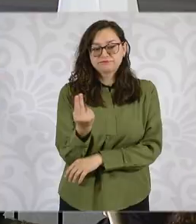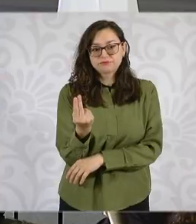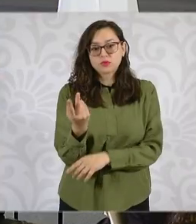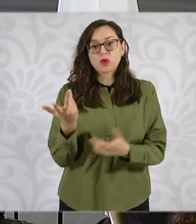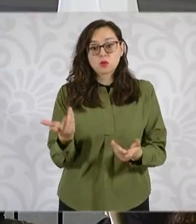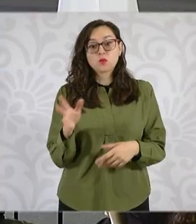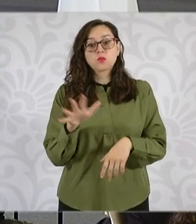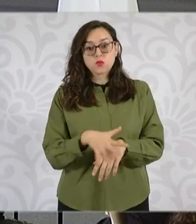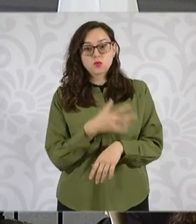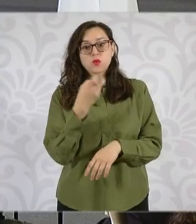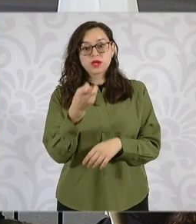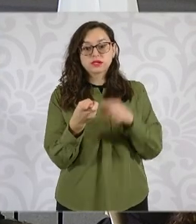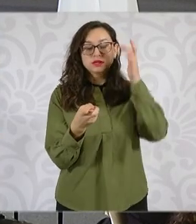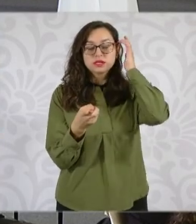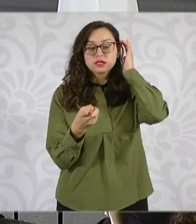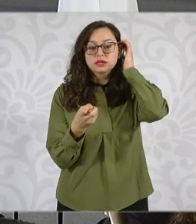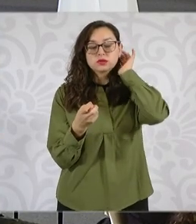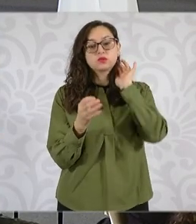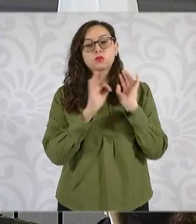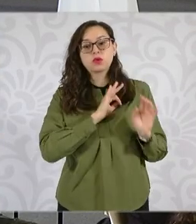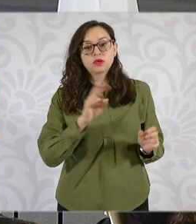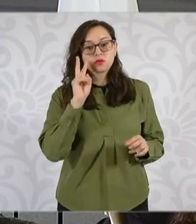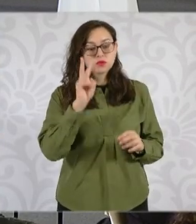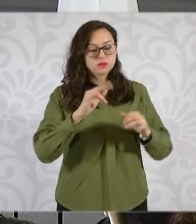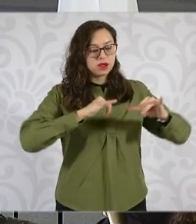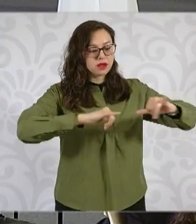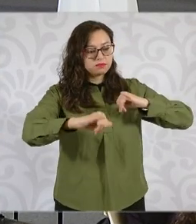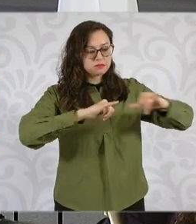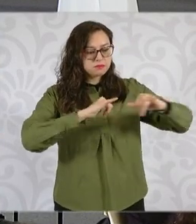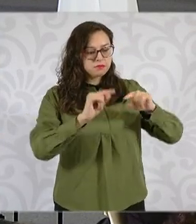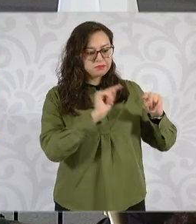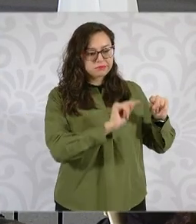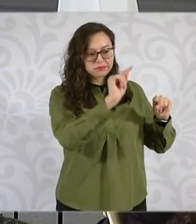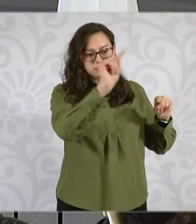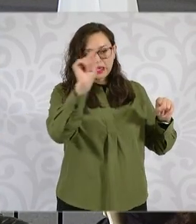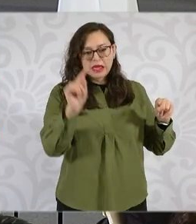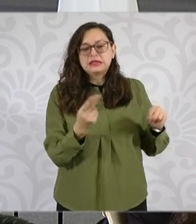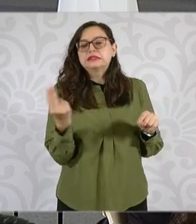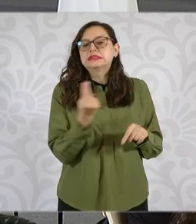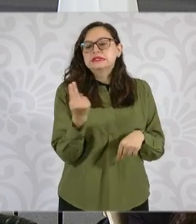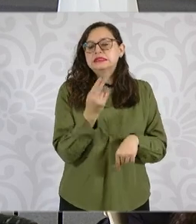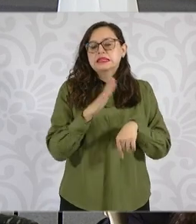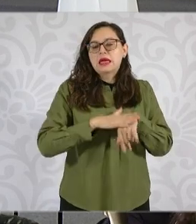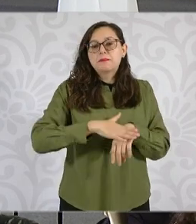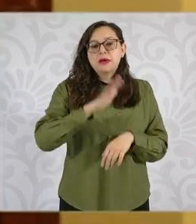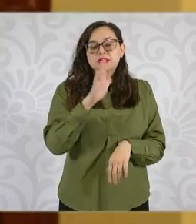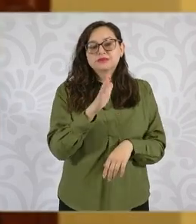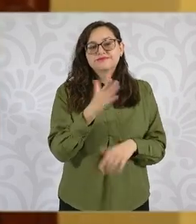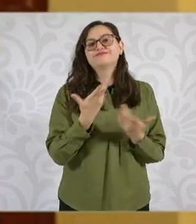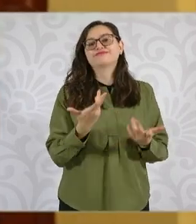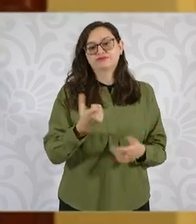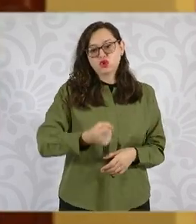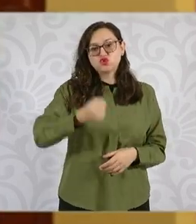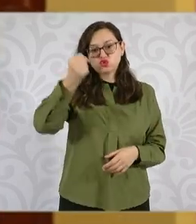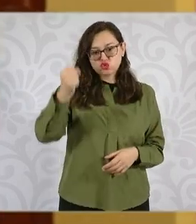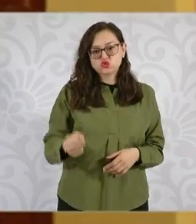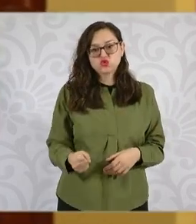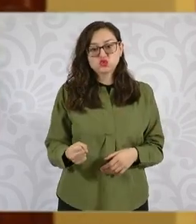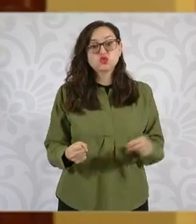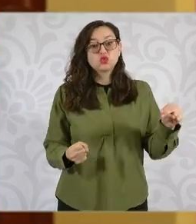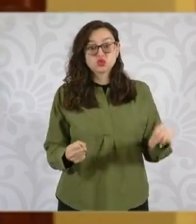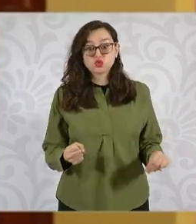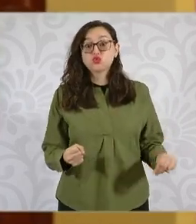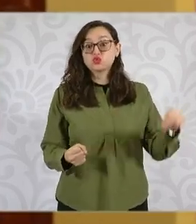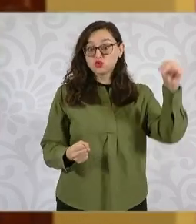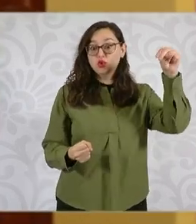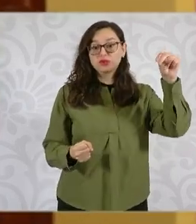el plano. ¿Dónde están estas necesidades? Pues justamente en la zona sur-sureste y hacia el